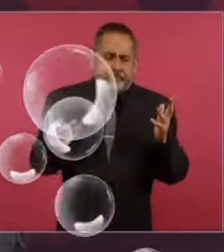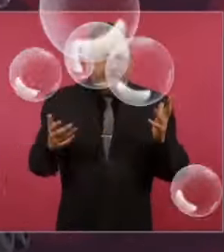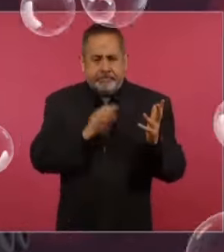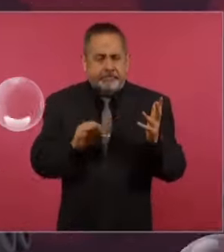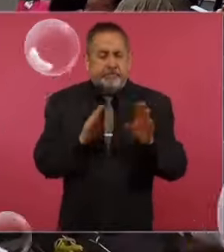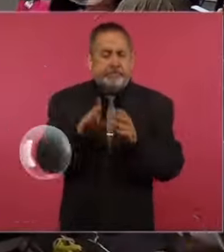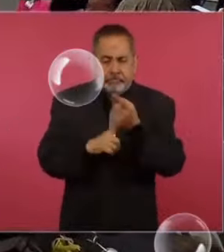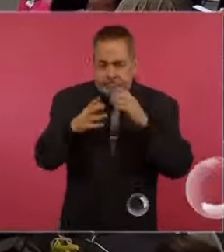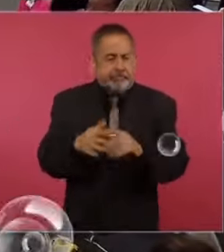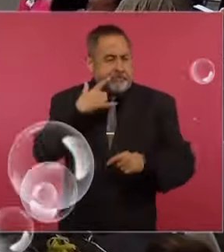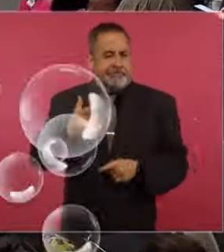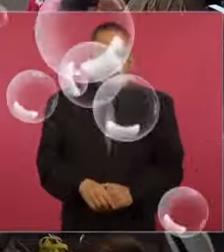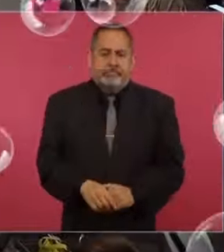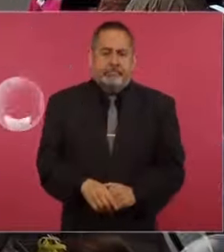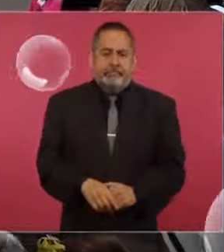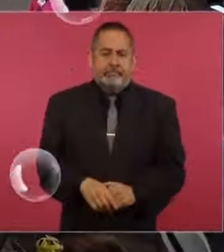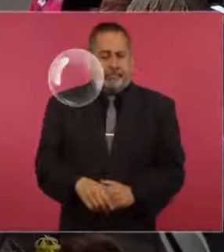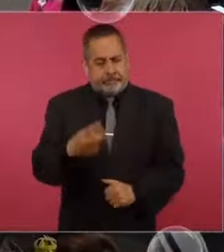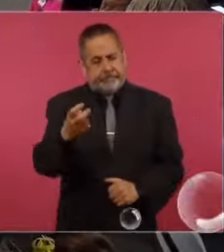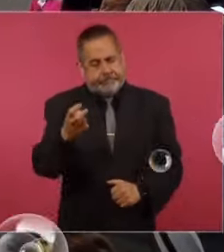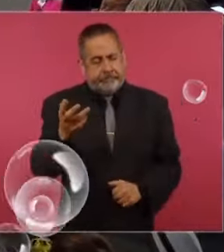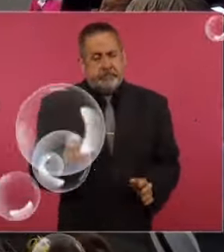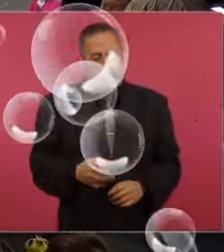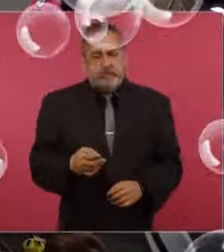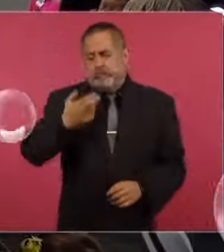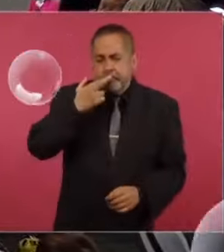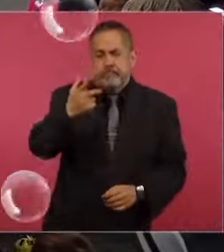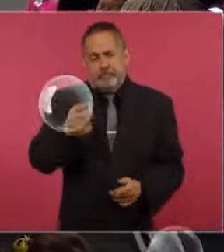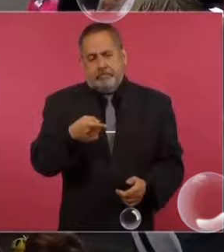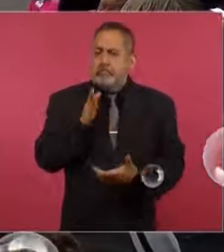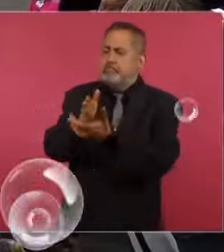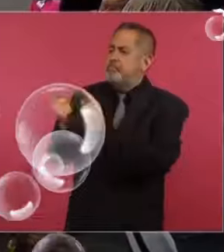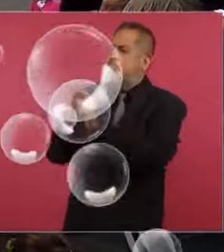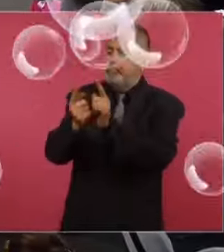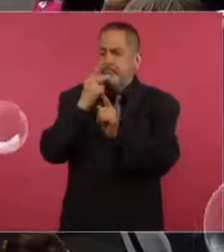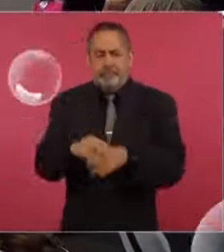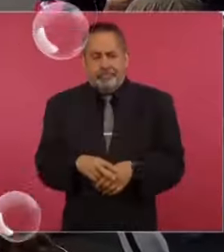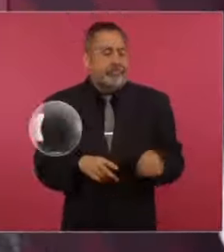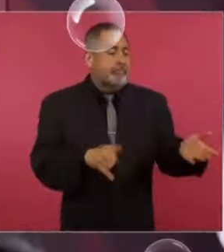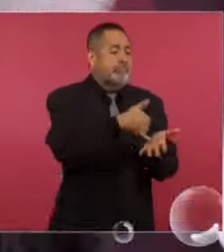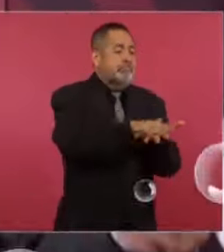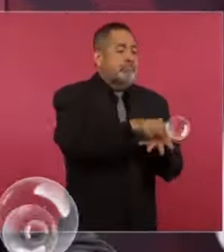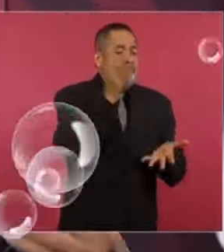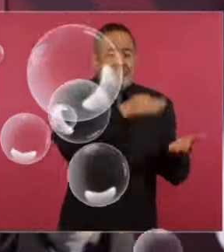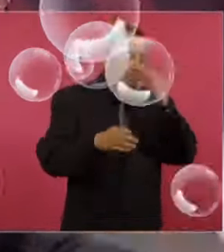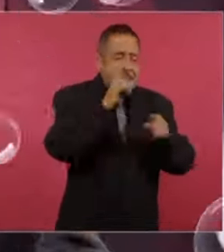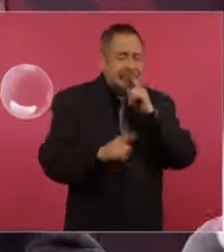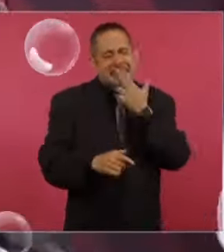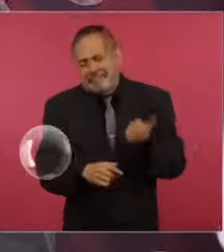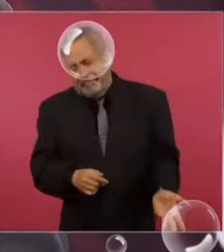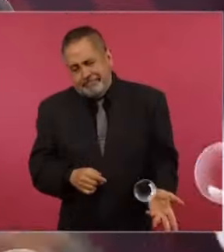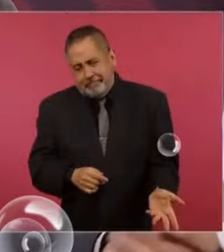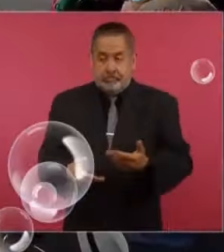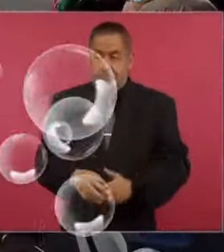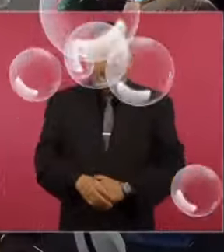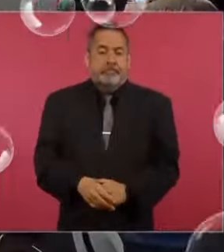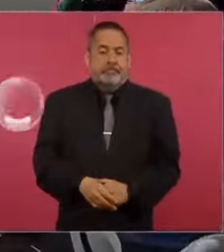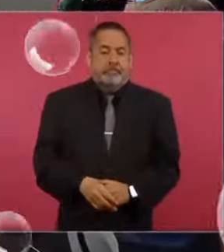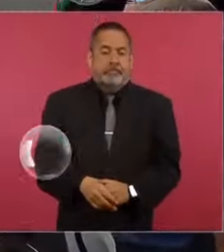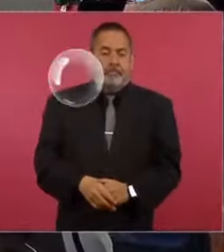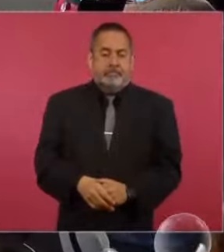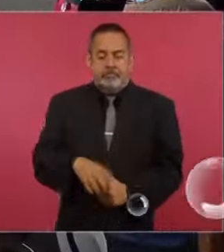se está luchando por una causa justa, entonces eso es mejor que lo otro, no funciona. Miren la prueba,